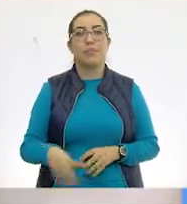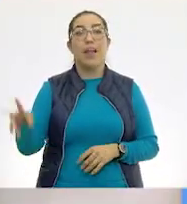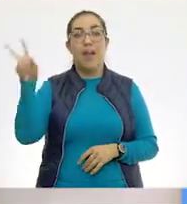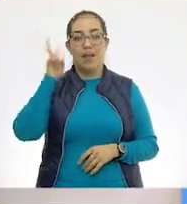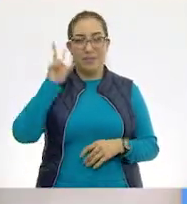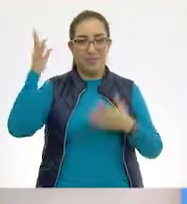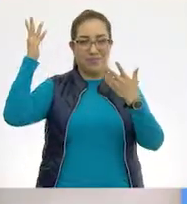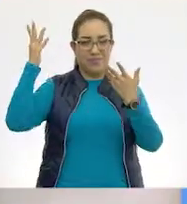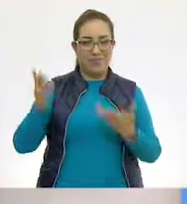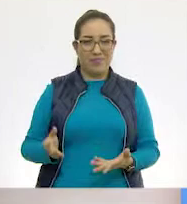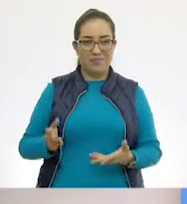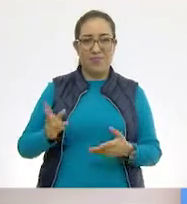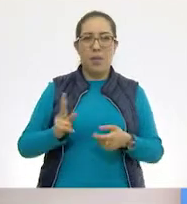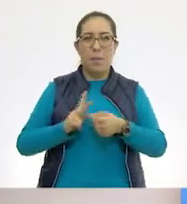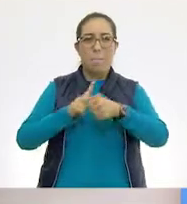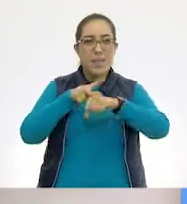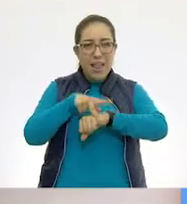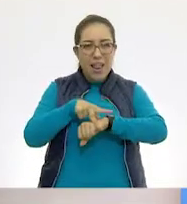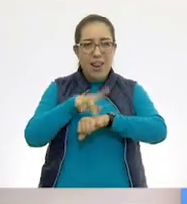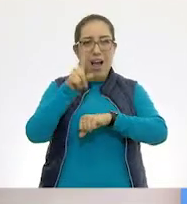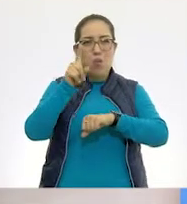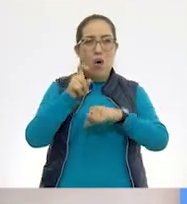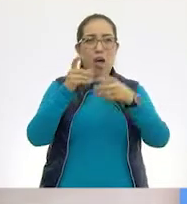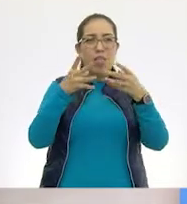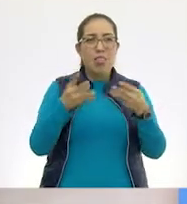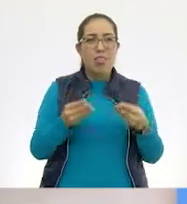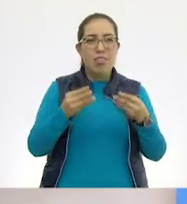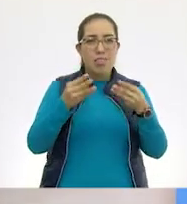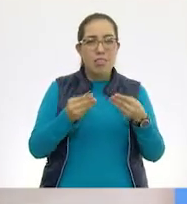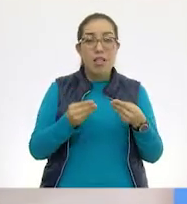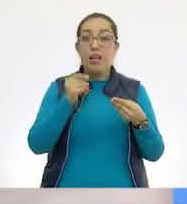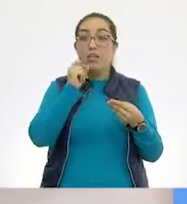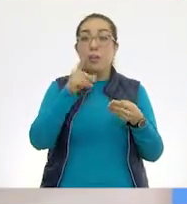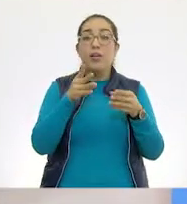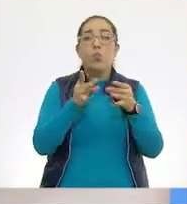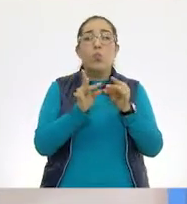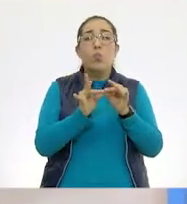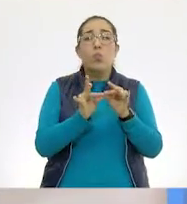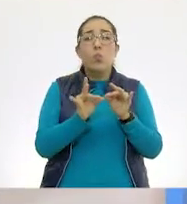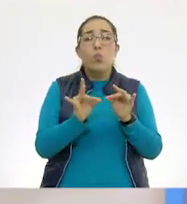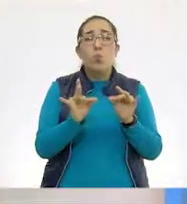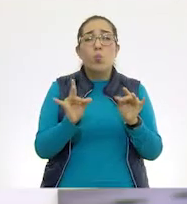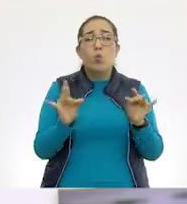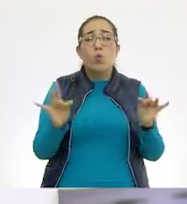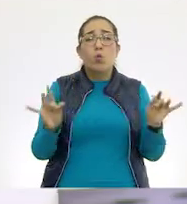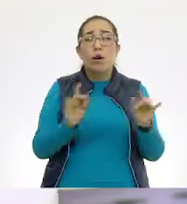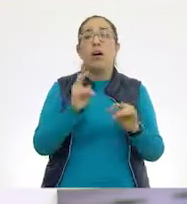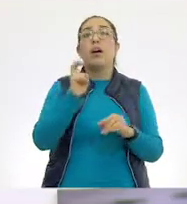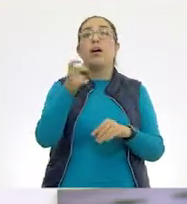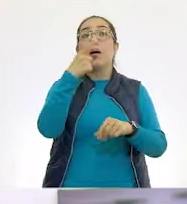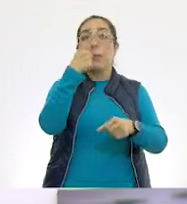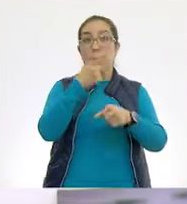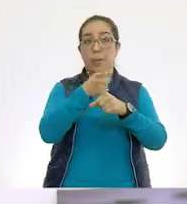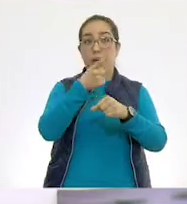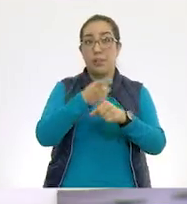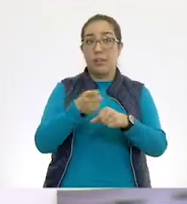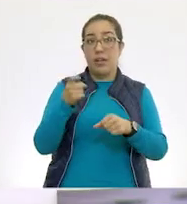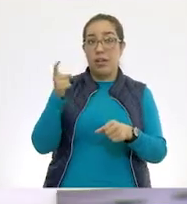recordar. A ver. Piel húmeda y muy delgada. delgada. Vamos a ver el primero. El primero,